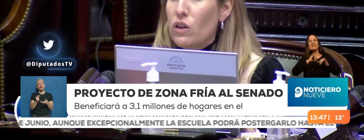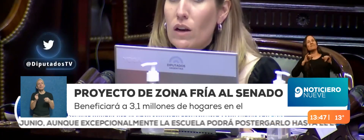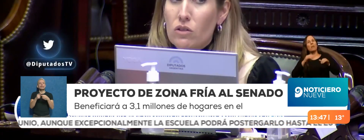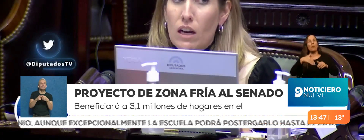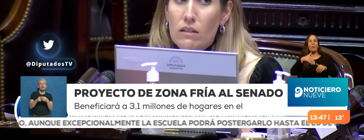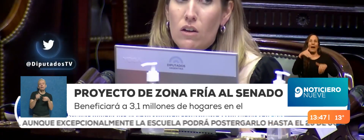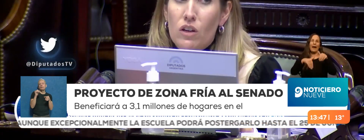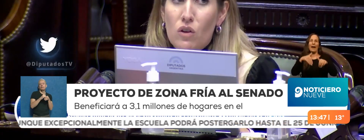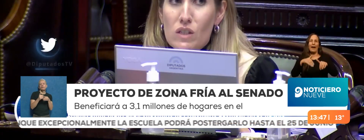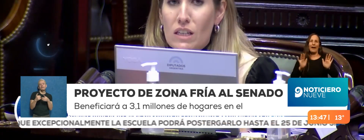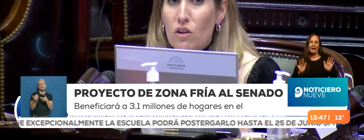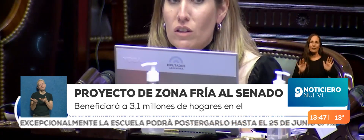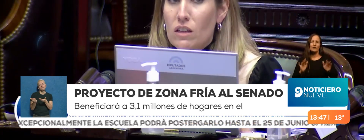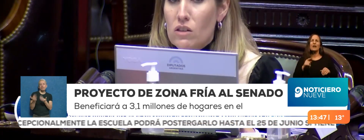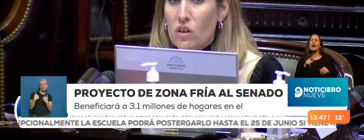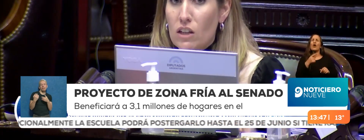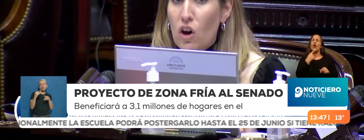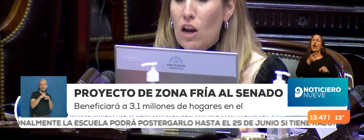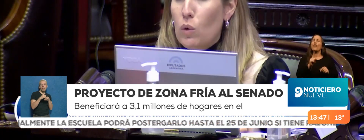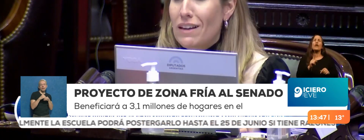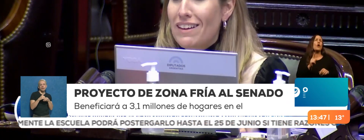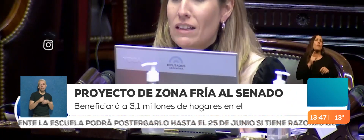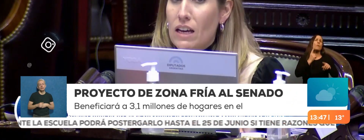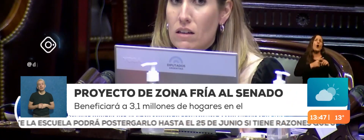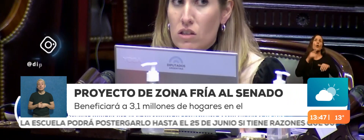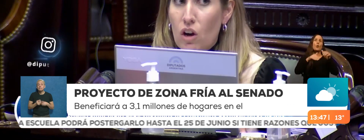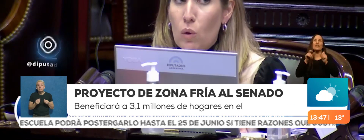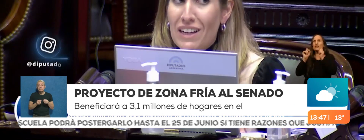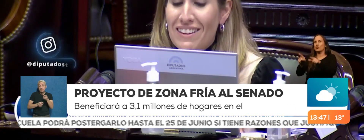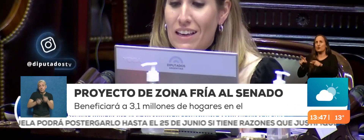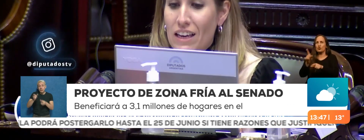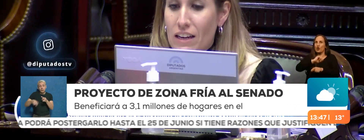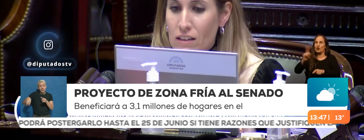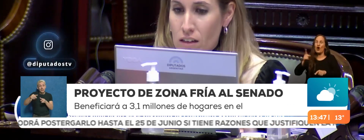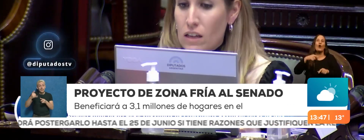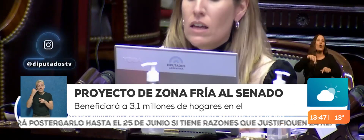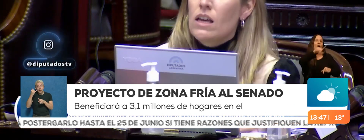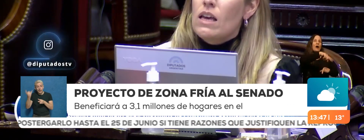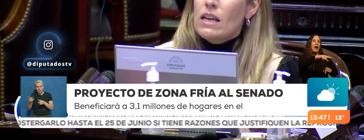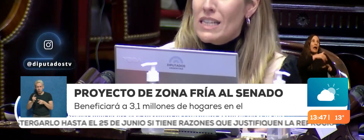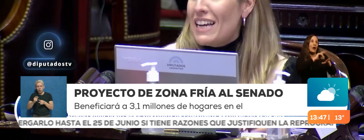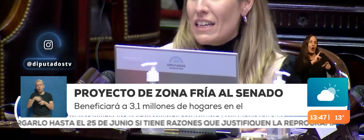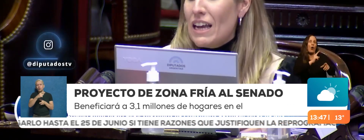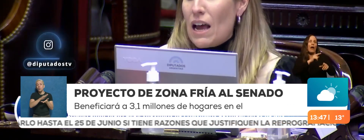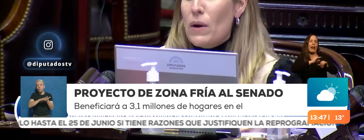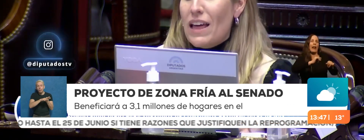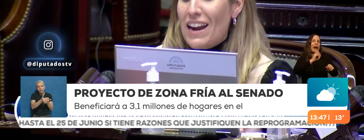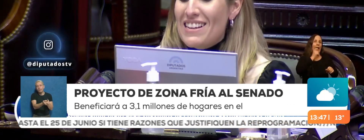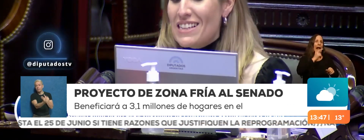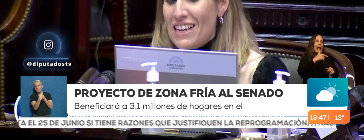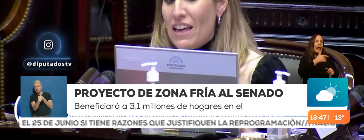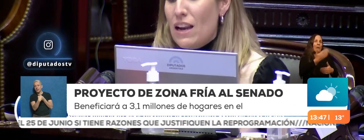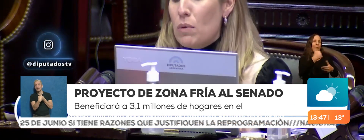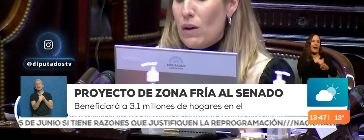esto, y cuando digo electoralistas no quiero decir que los estén direccionando a los votantes que tienen, sino a los votantes que quieren, sin atender las